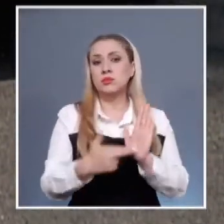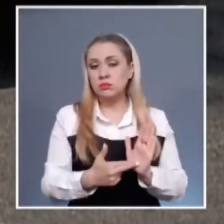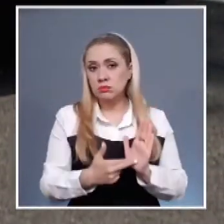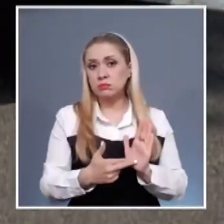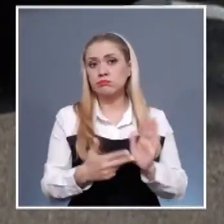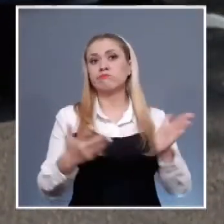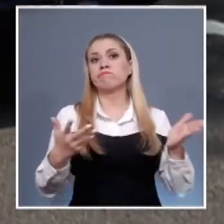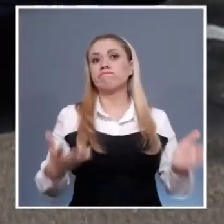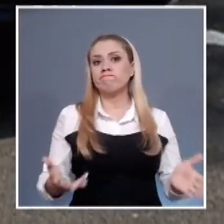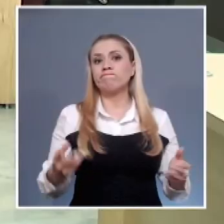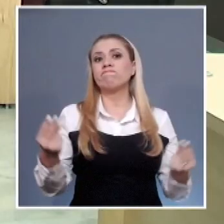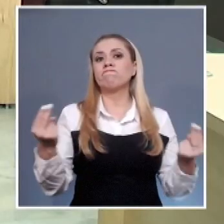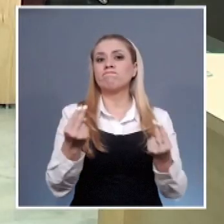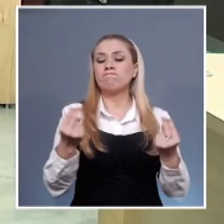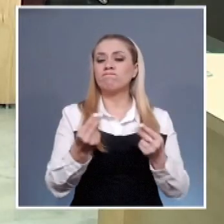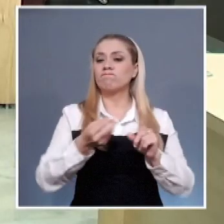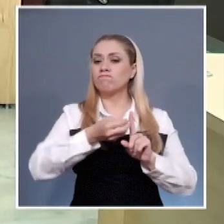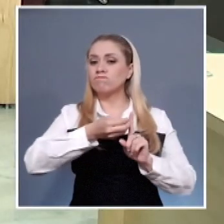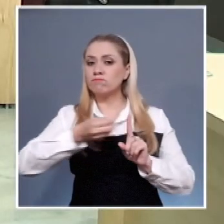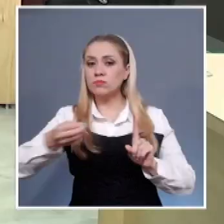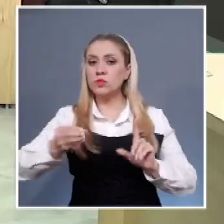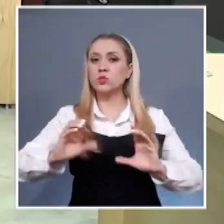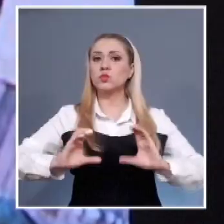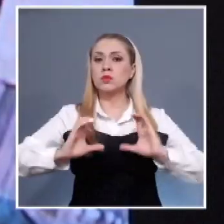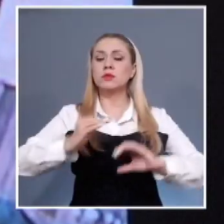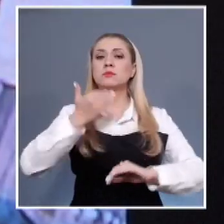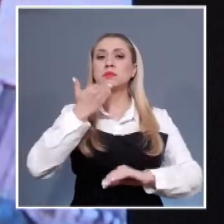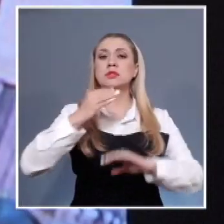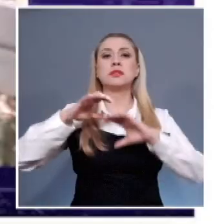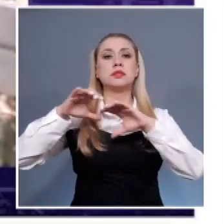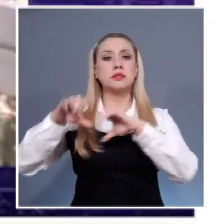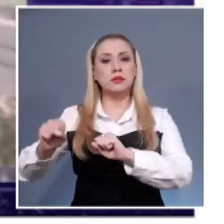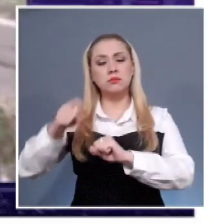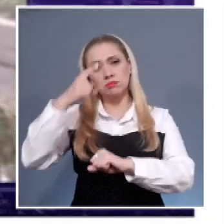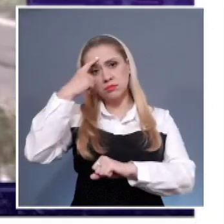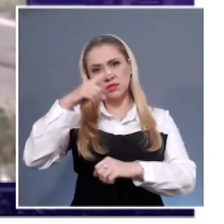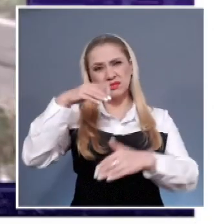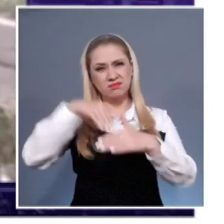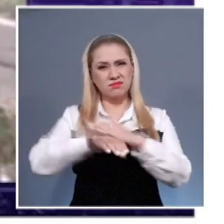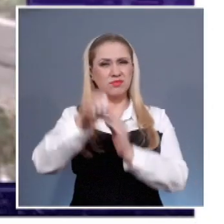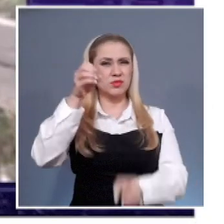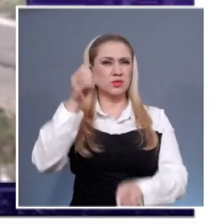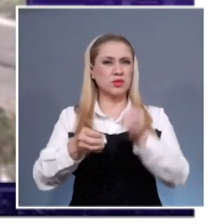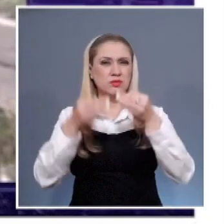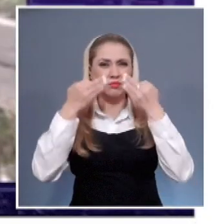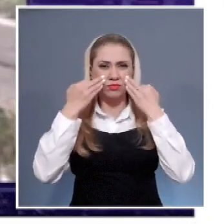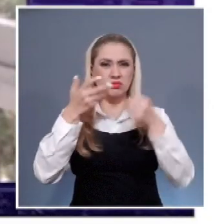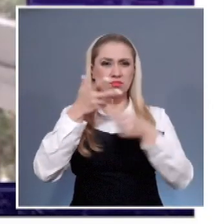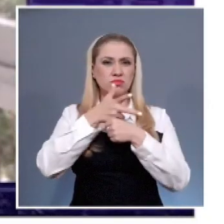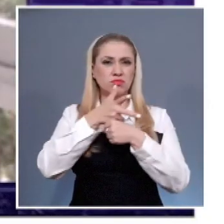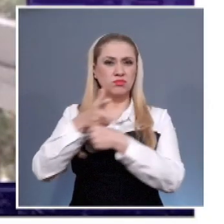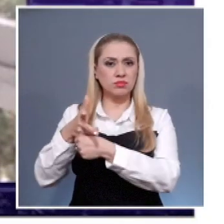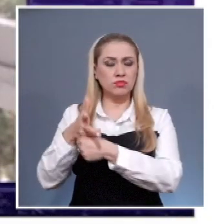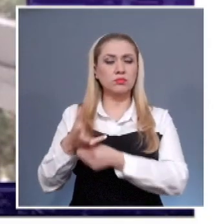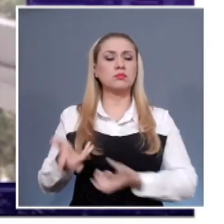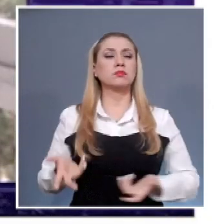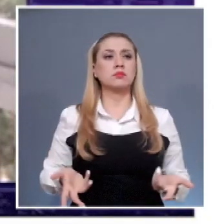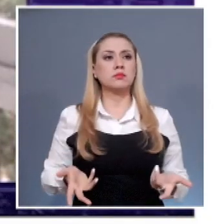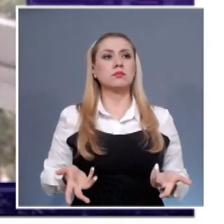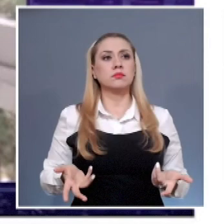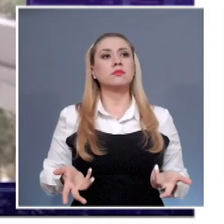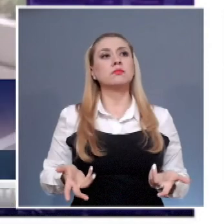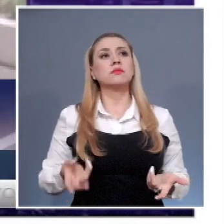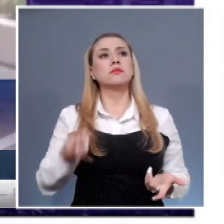legalidad de las detenciones en los juicios orales en materia penal. Una cuestión que desde mi punto de vista es muy